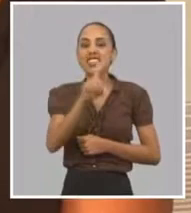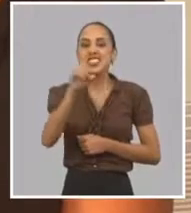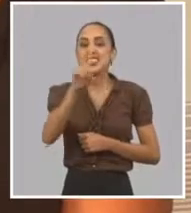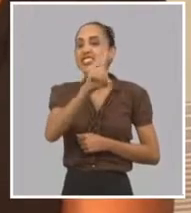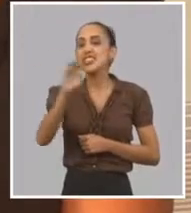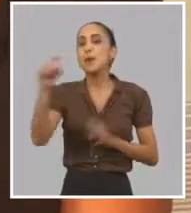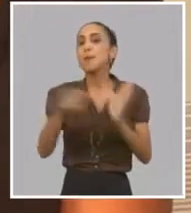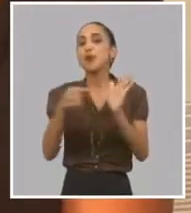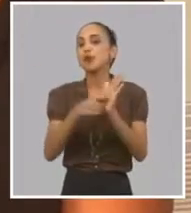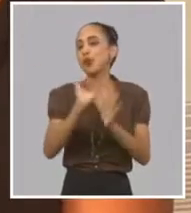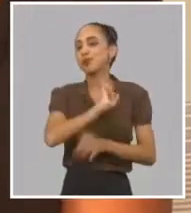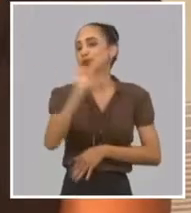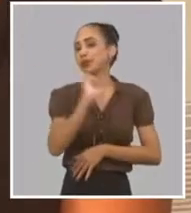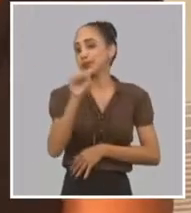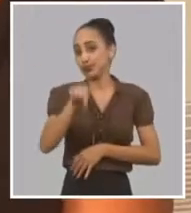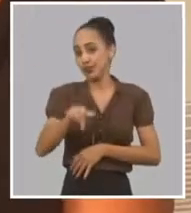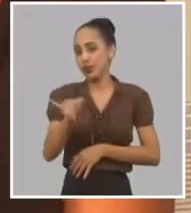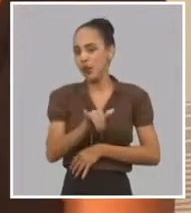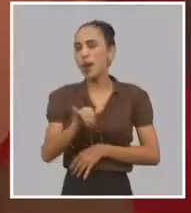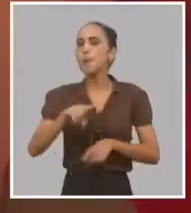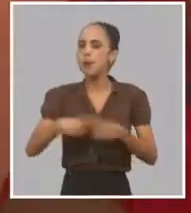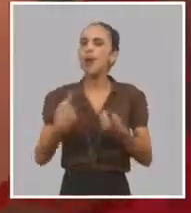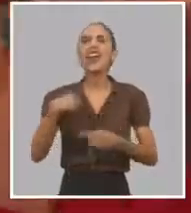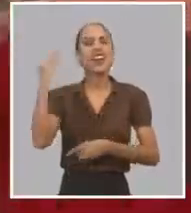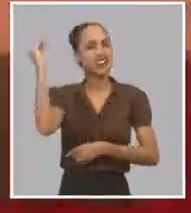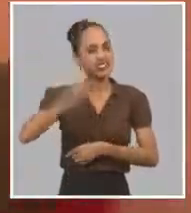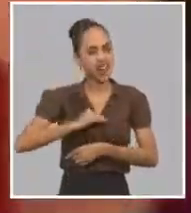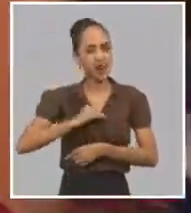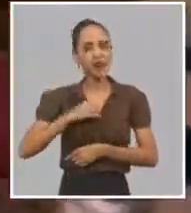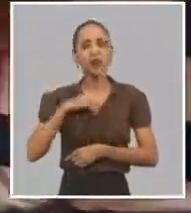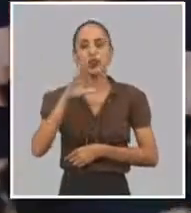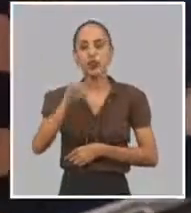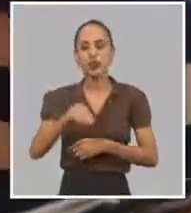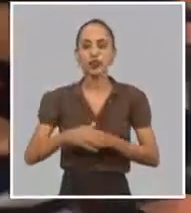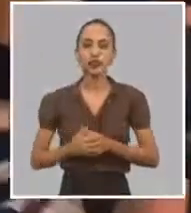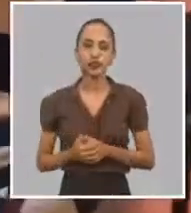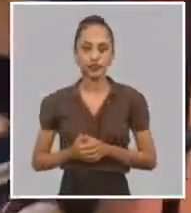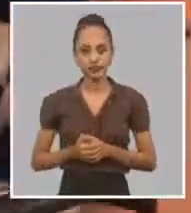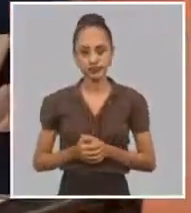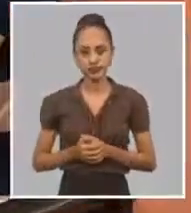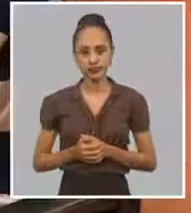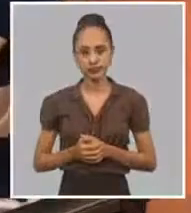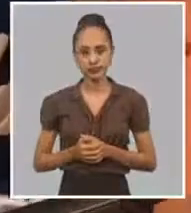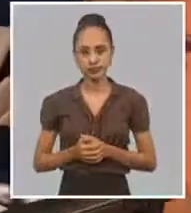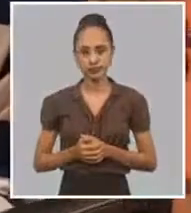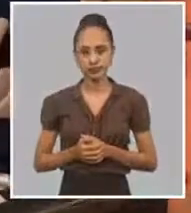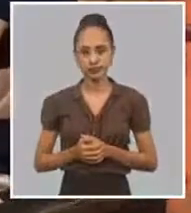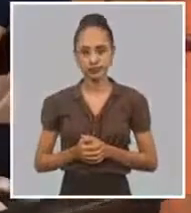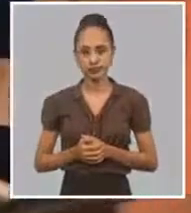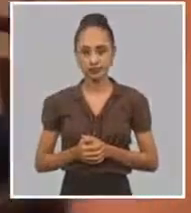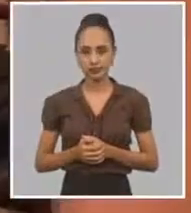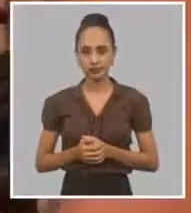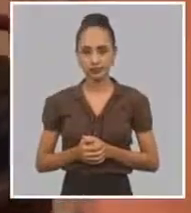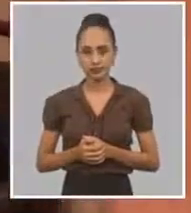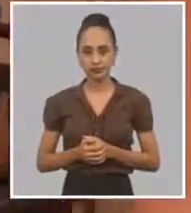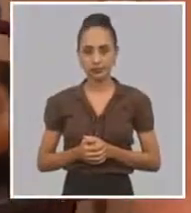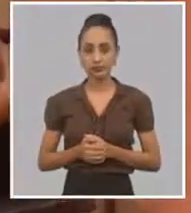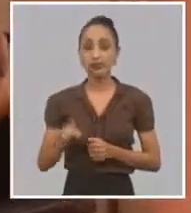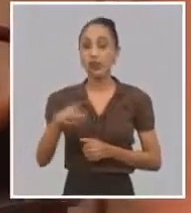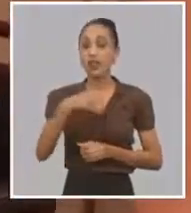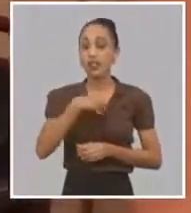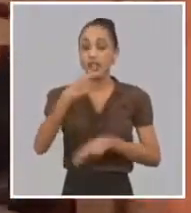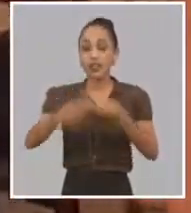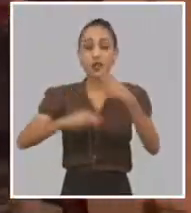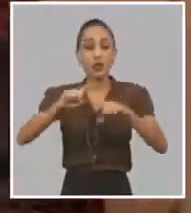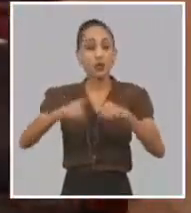era porque Licea sabía y sigue sabiendo lo que está hablando. Ya tienen los 22 años, vamos, pero esto tenía que hacerlo,